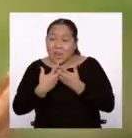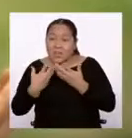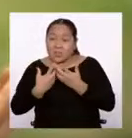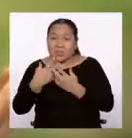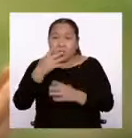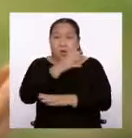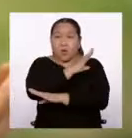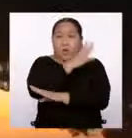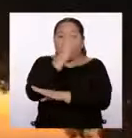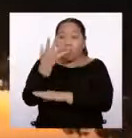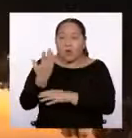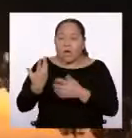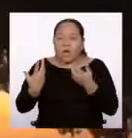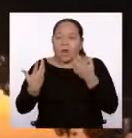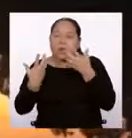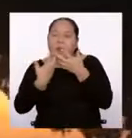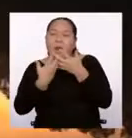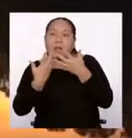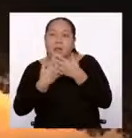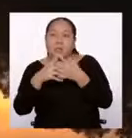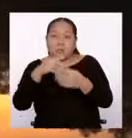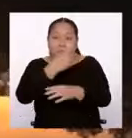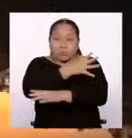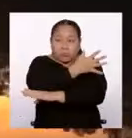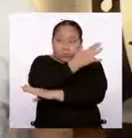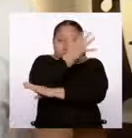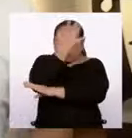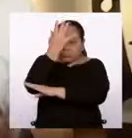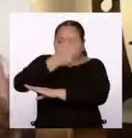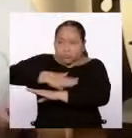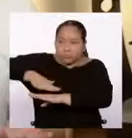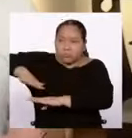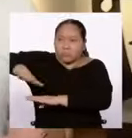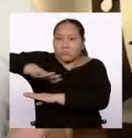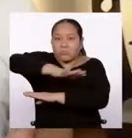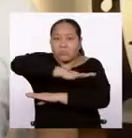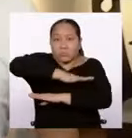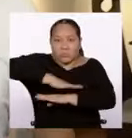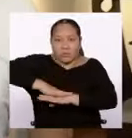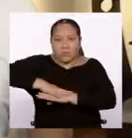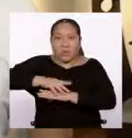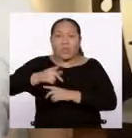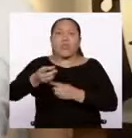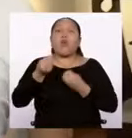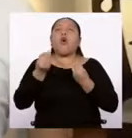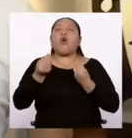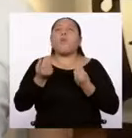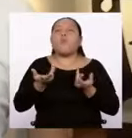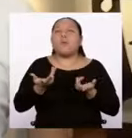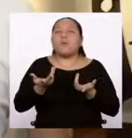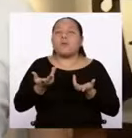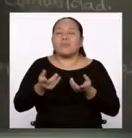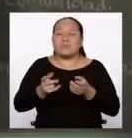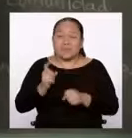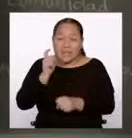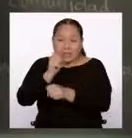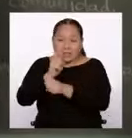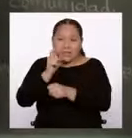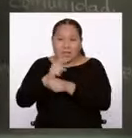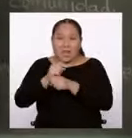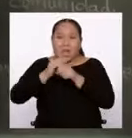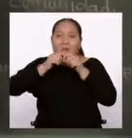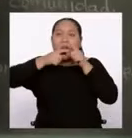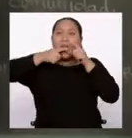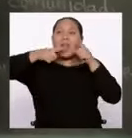con la naturaleza y con los seres que viven en el bosque, se hace a través de la lengua, de la lengua indígena.